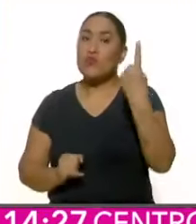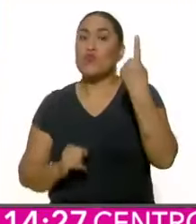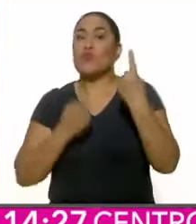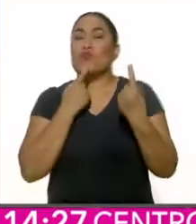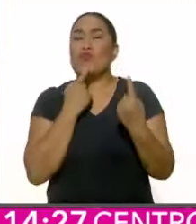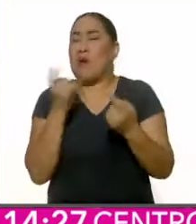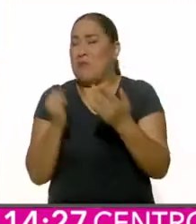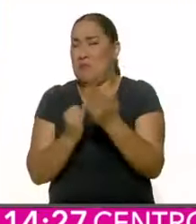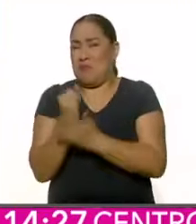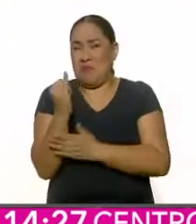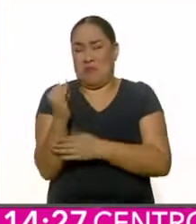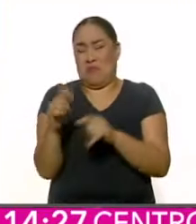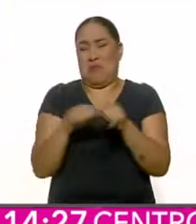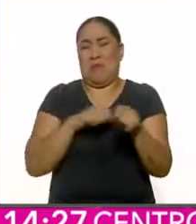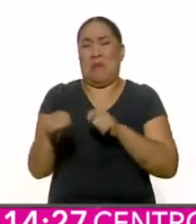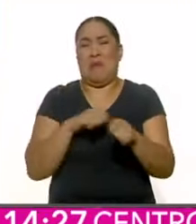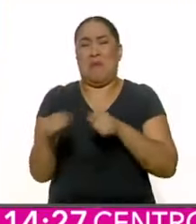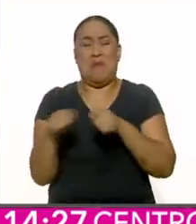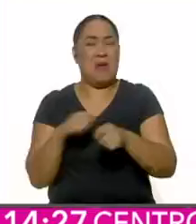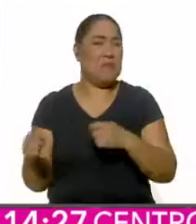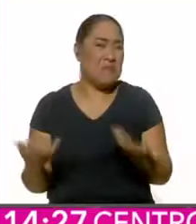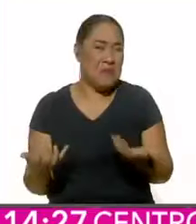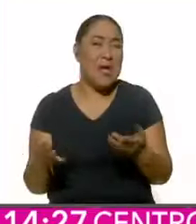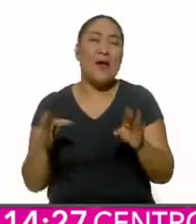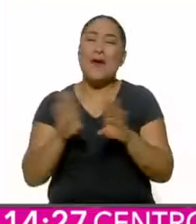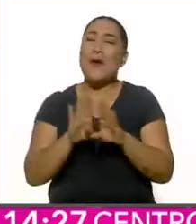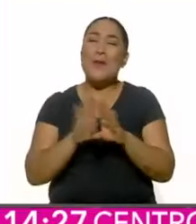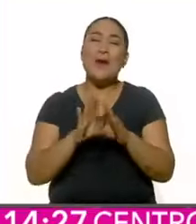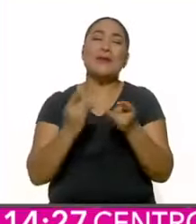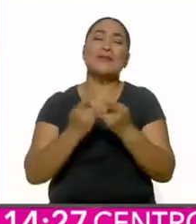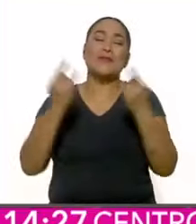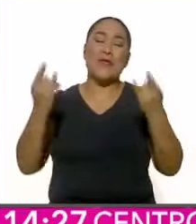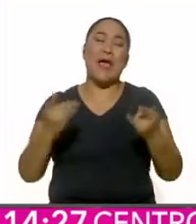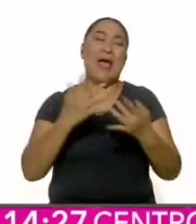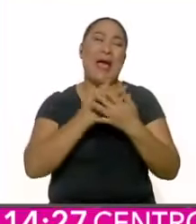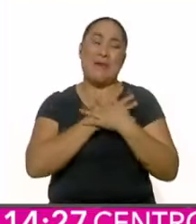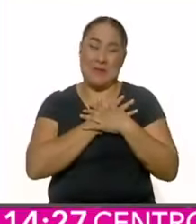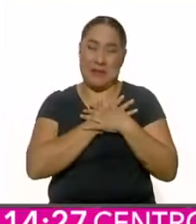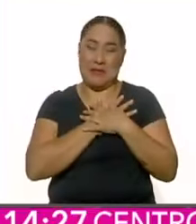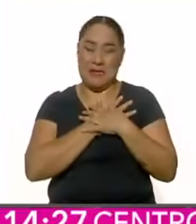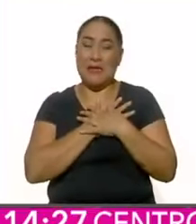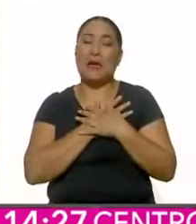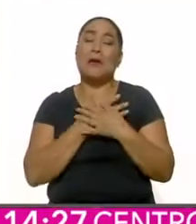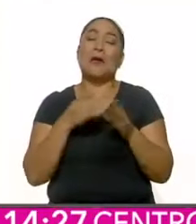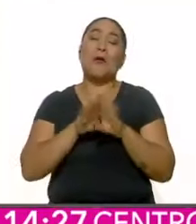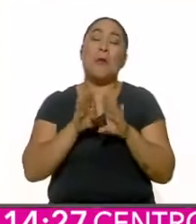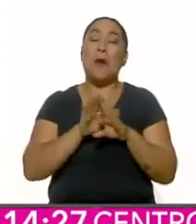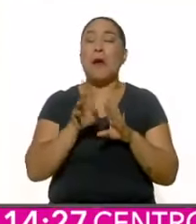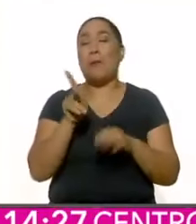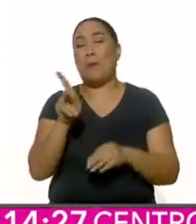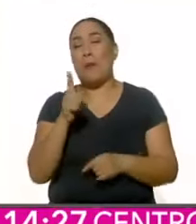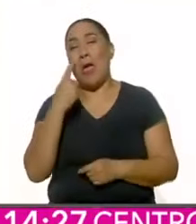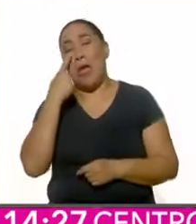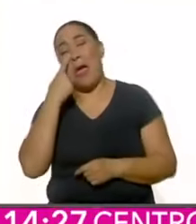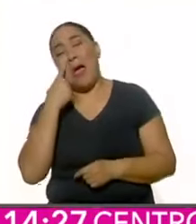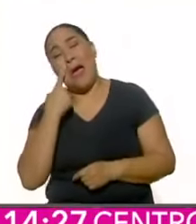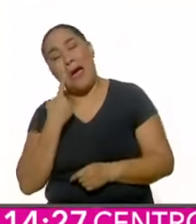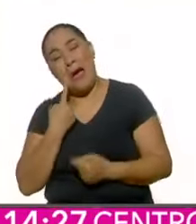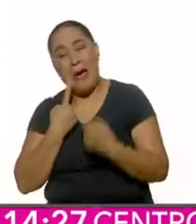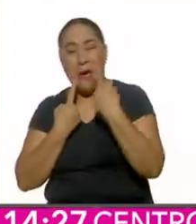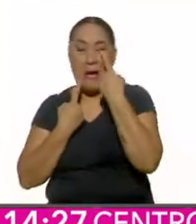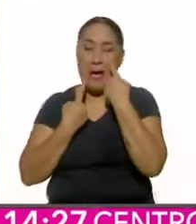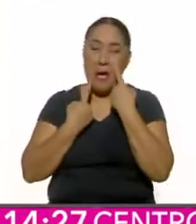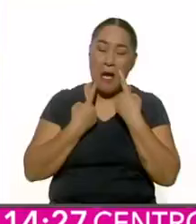mil pedazos, como se haría en una telenovela, mientras que casi con lágrimas en los ojos se le dice,